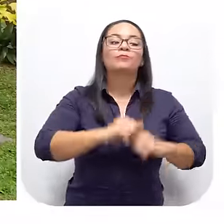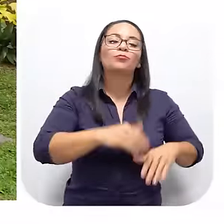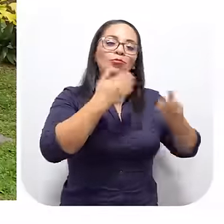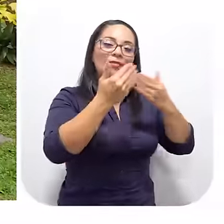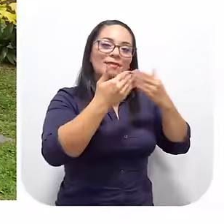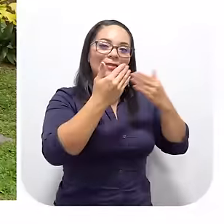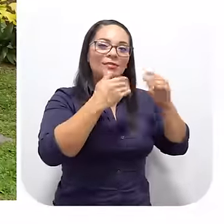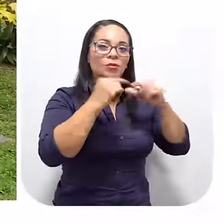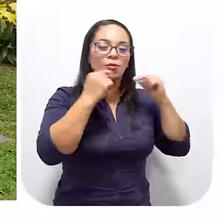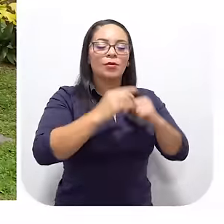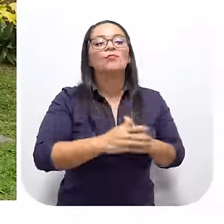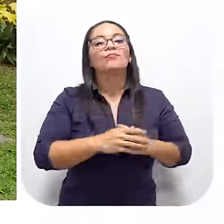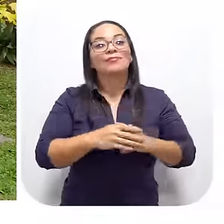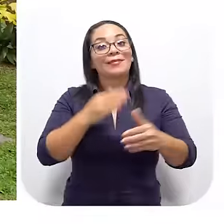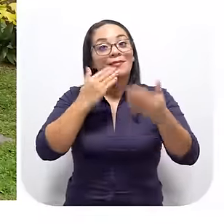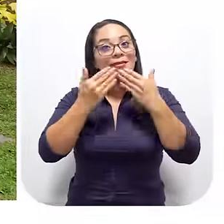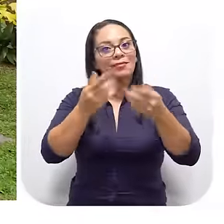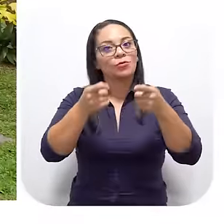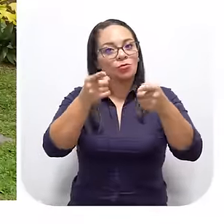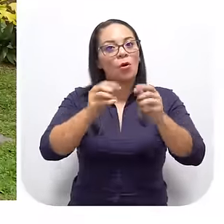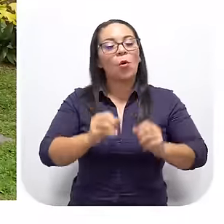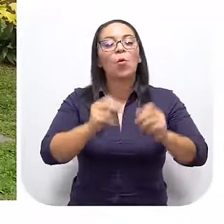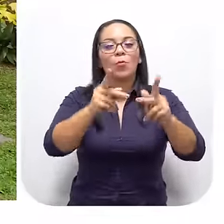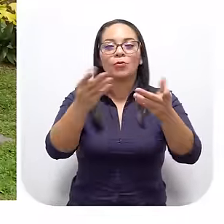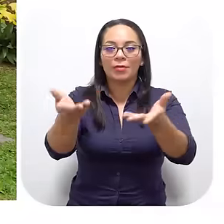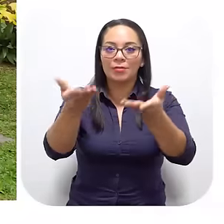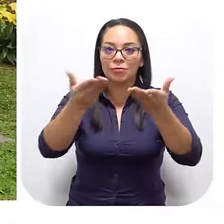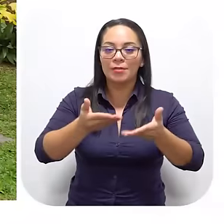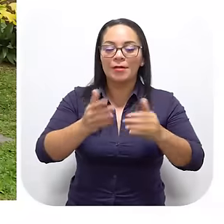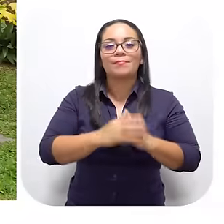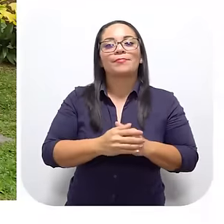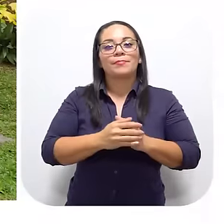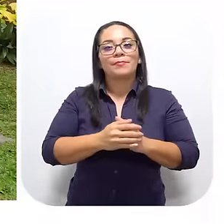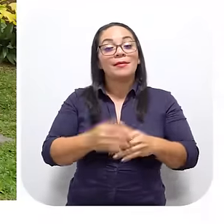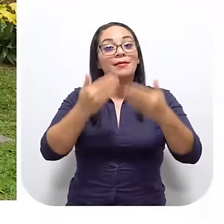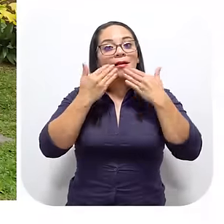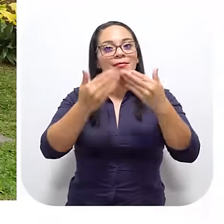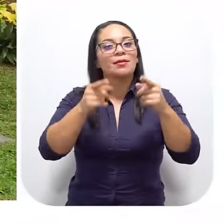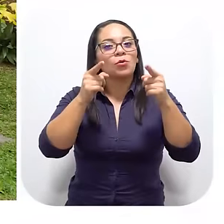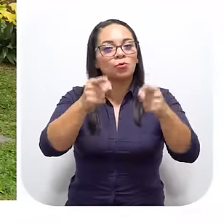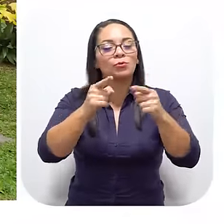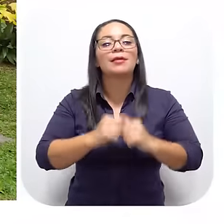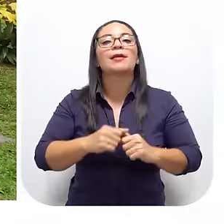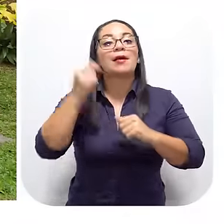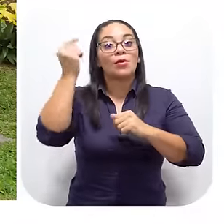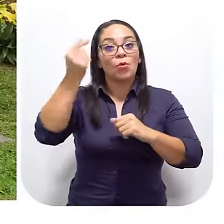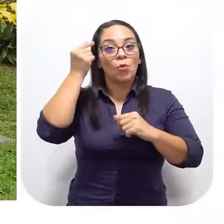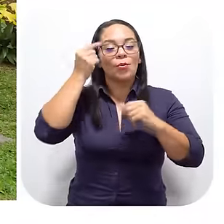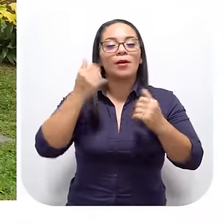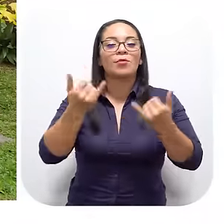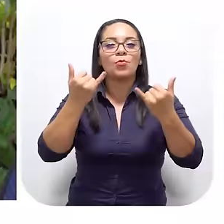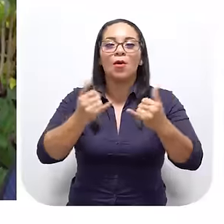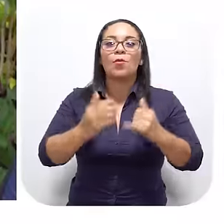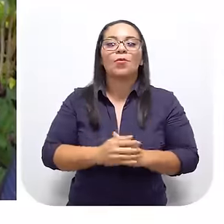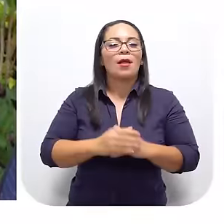Johnny Muchas gracias Don Rodrigo Bueno primeramente Agradecerle a usted Don Rodrigo La oportunidad Porque gracias a usted Y al gobierno